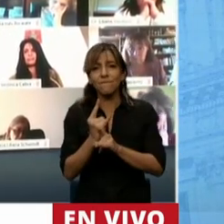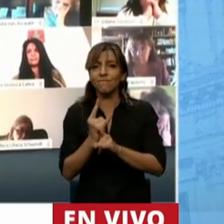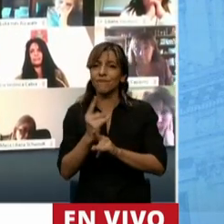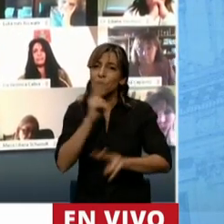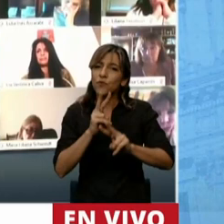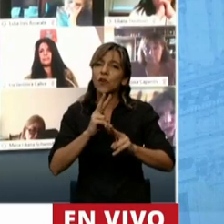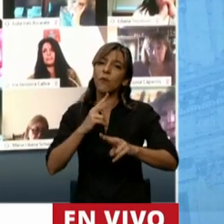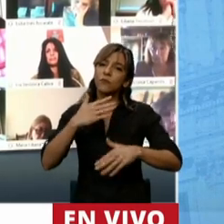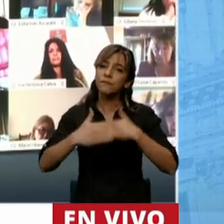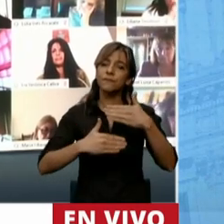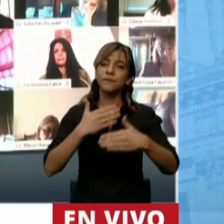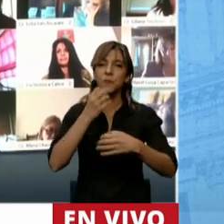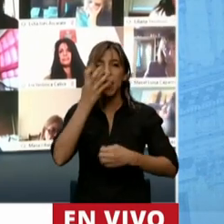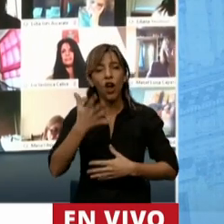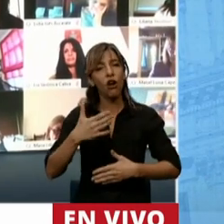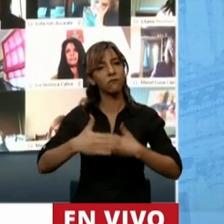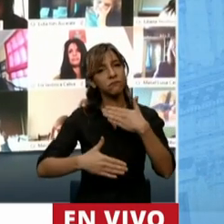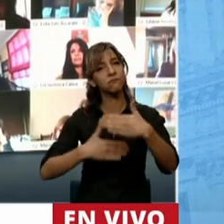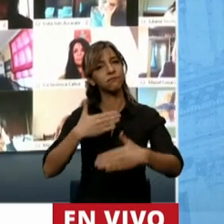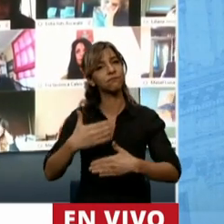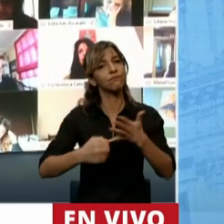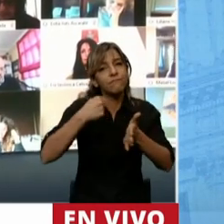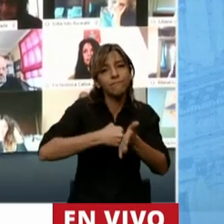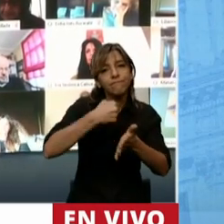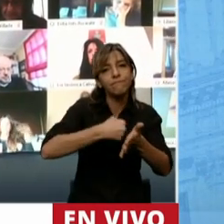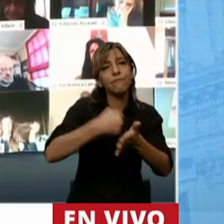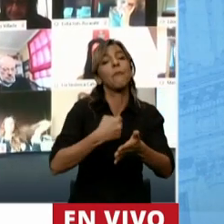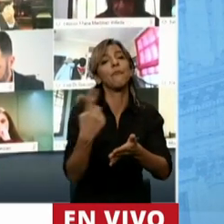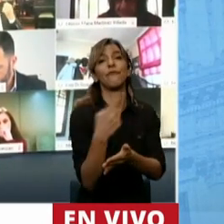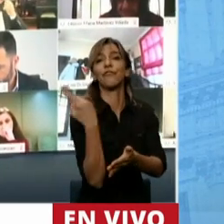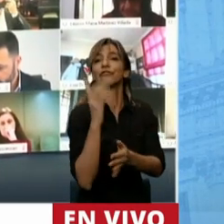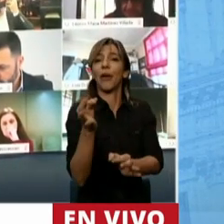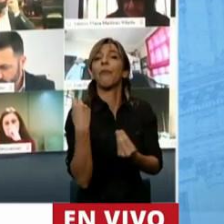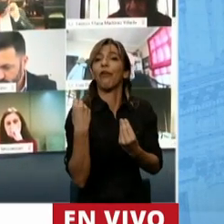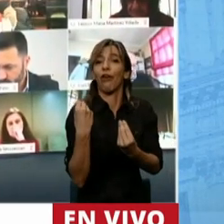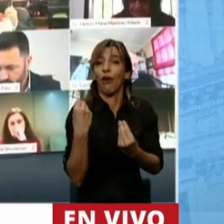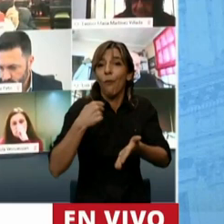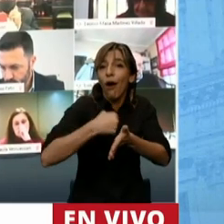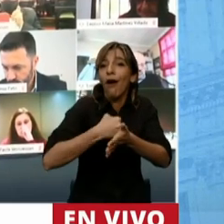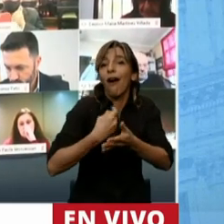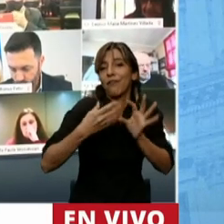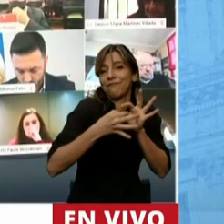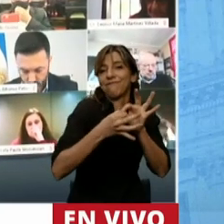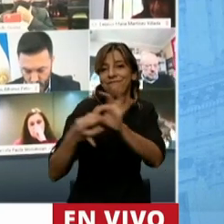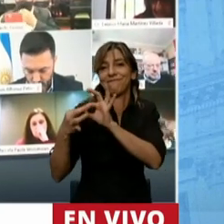que el valor de la responsabilidad colectiva está por encima de la ventaja individual